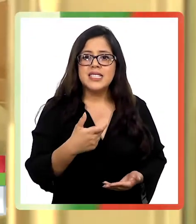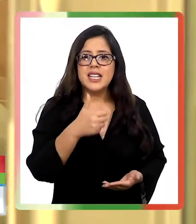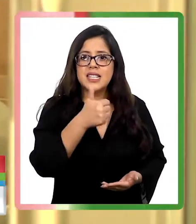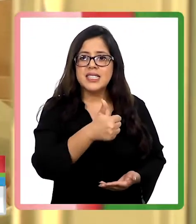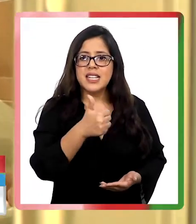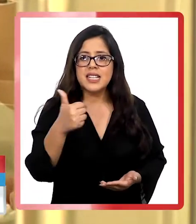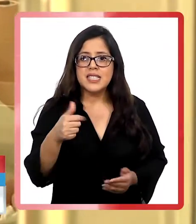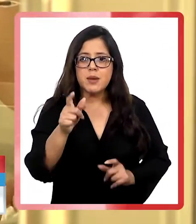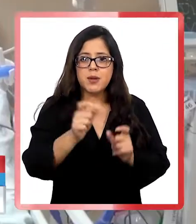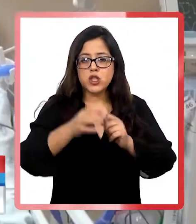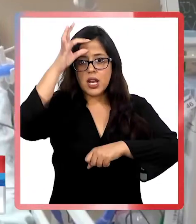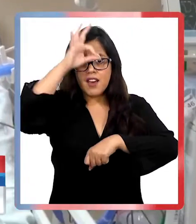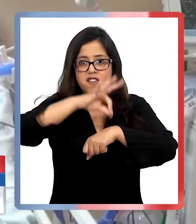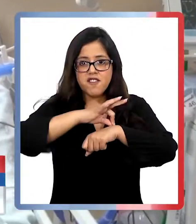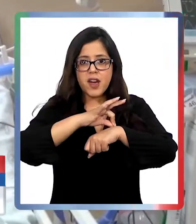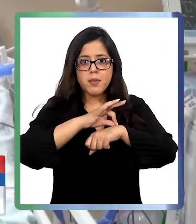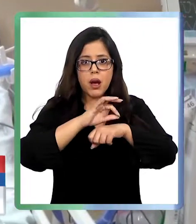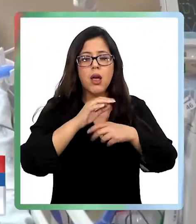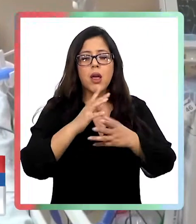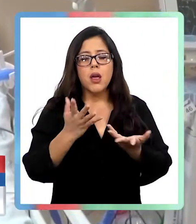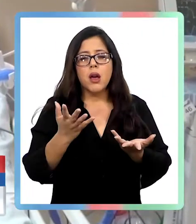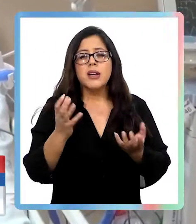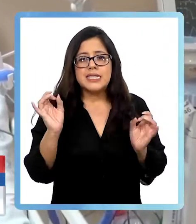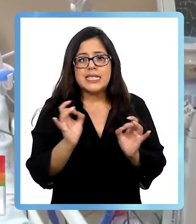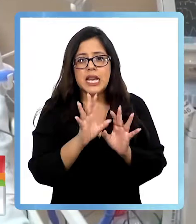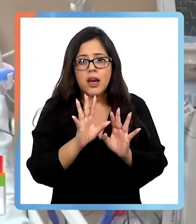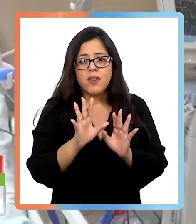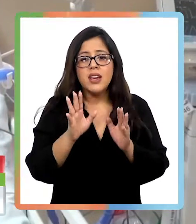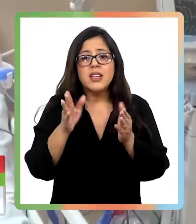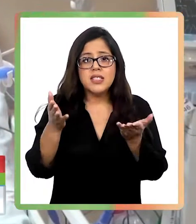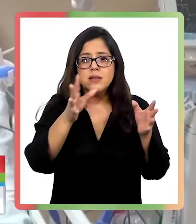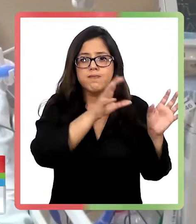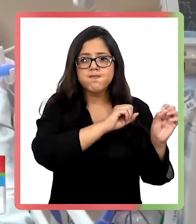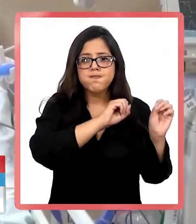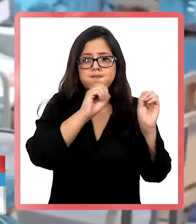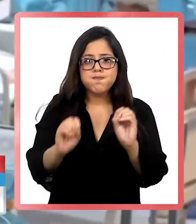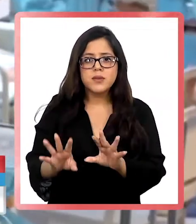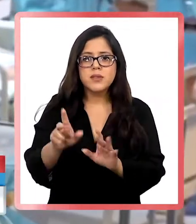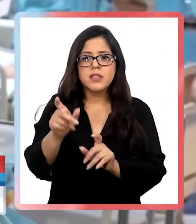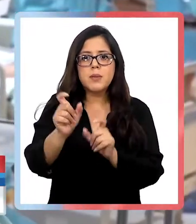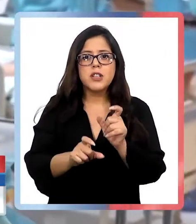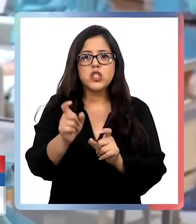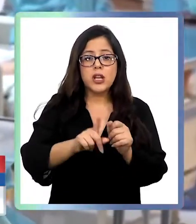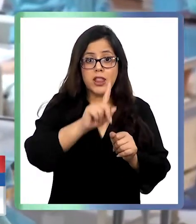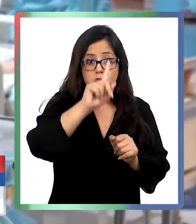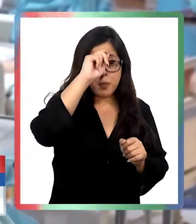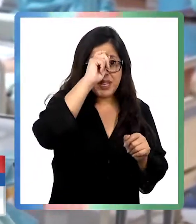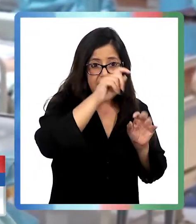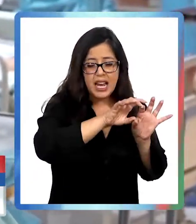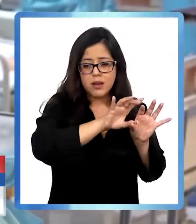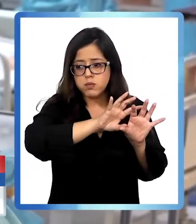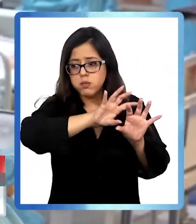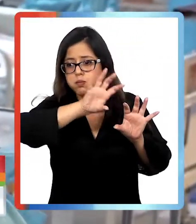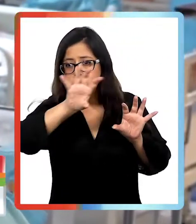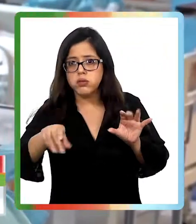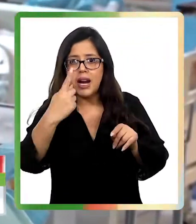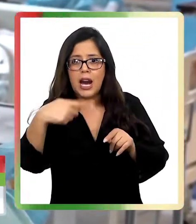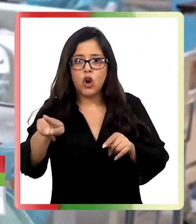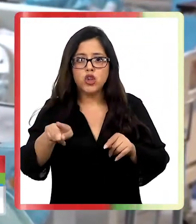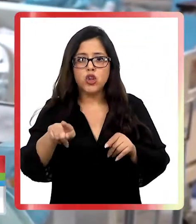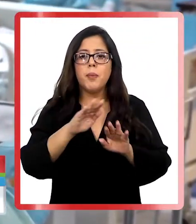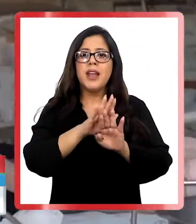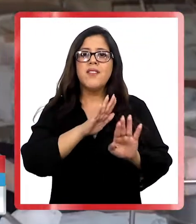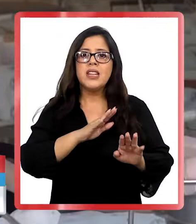766 enfermos en condiciones críticas y ha comenzado el traslado de pacientes críticos de un hospital a otro para evitar el